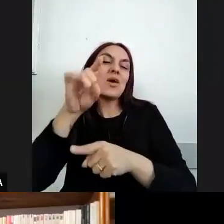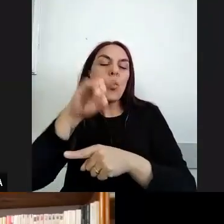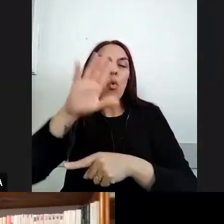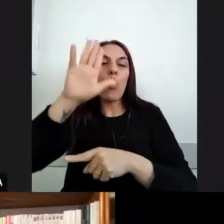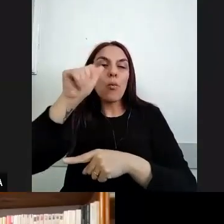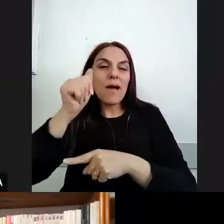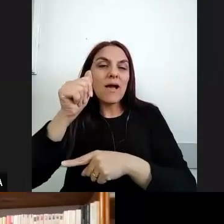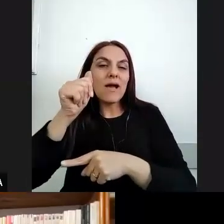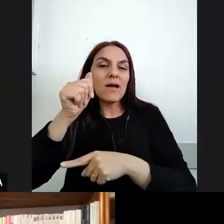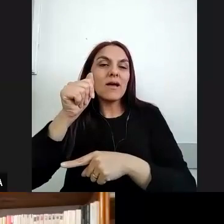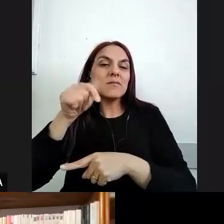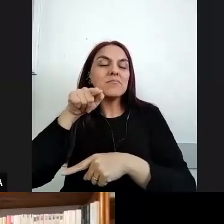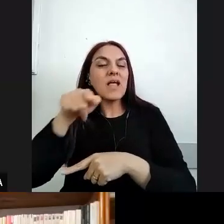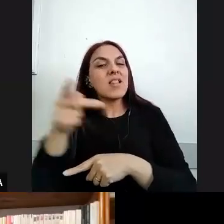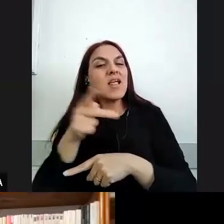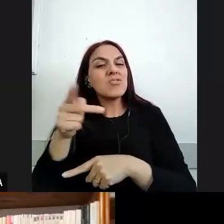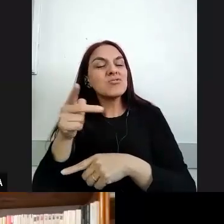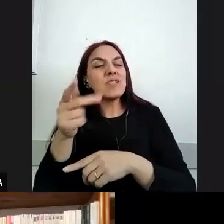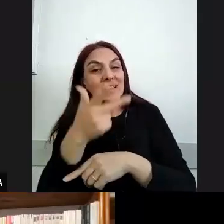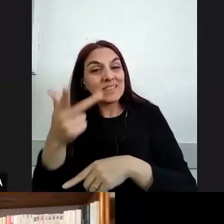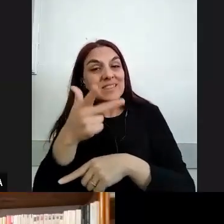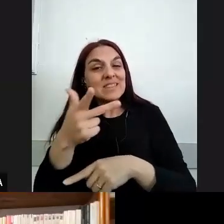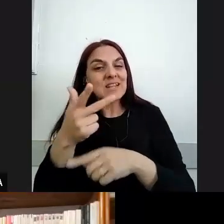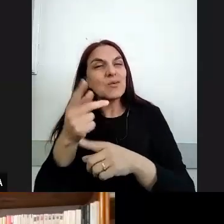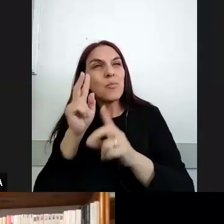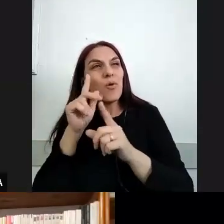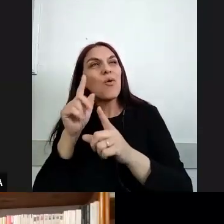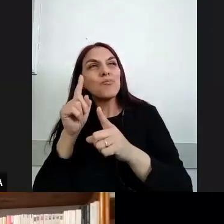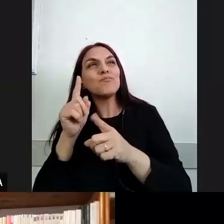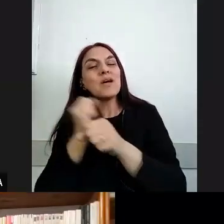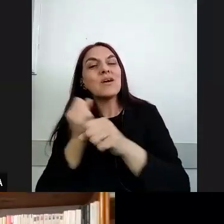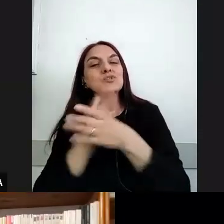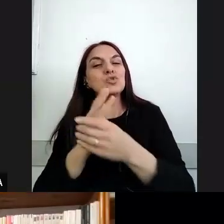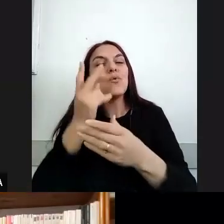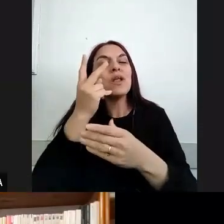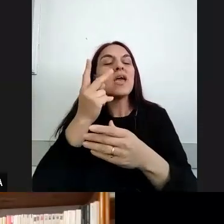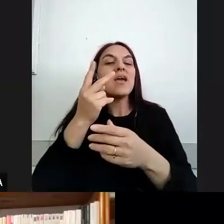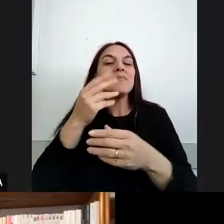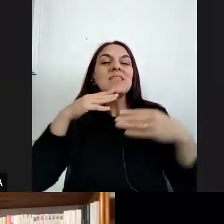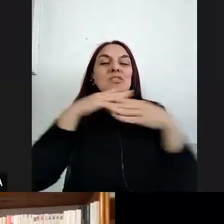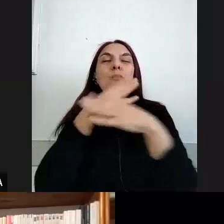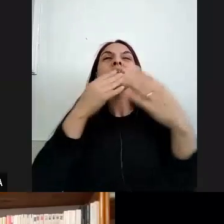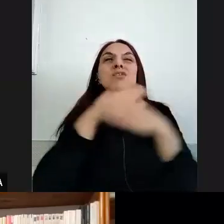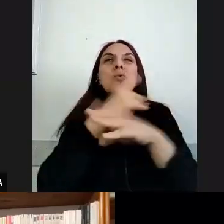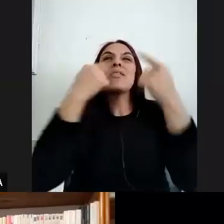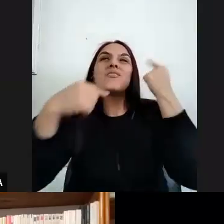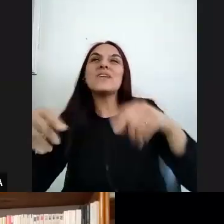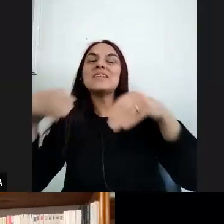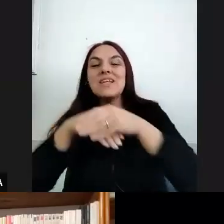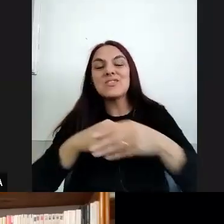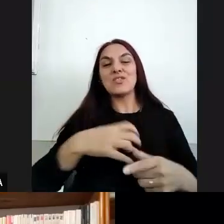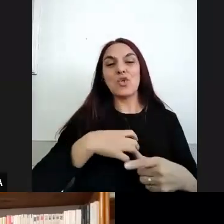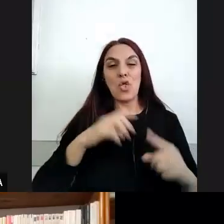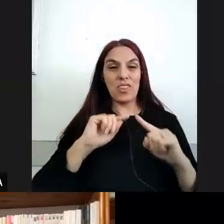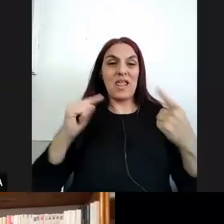que están atendiendo al tema del multilingüismo en el aula y a la diversidad lingüística y la inclusión educativa